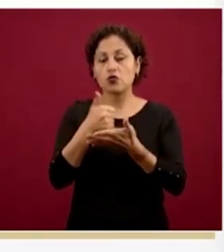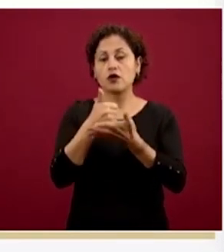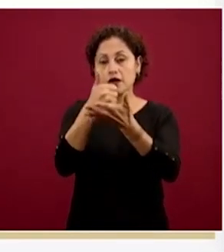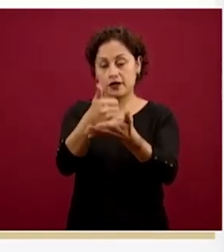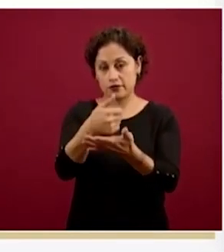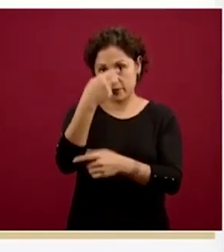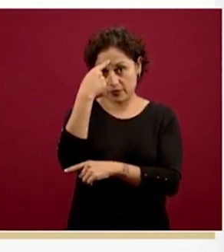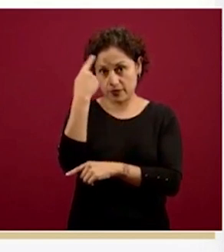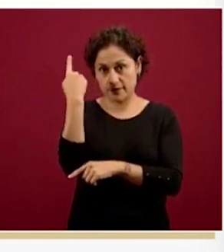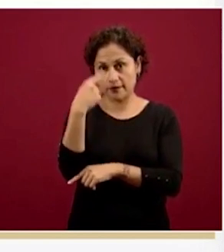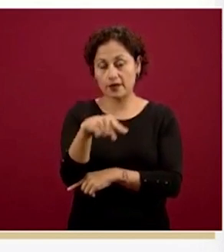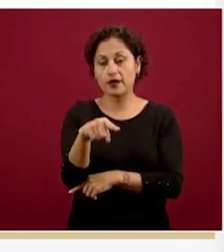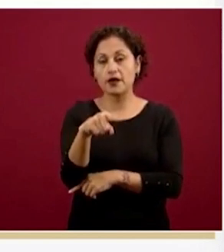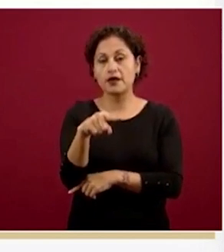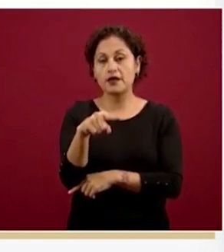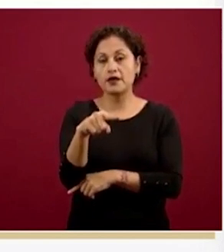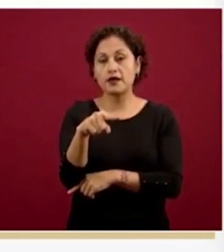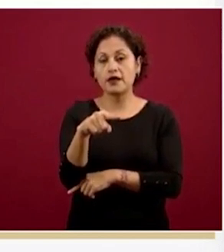sistema